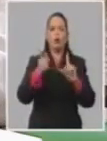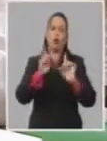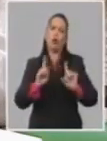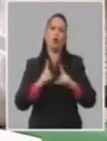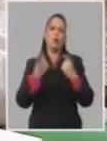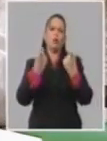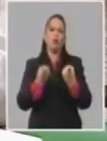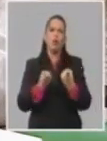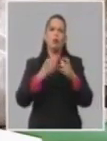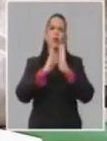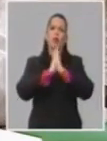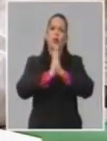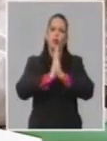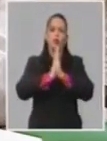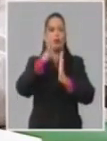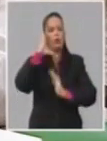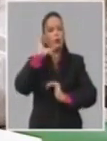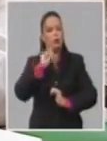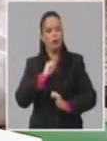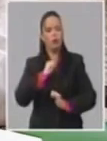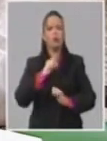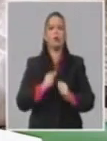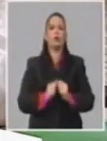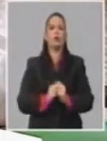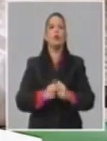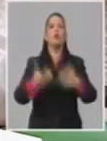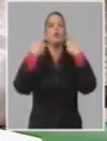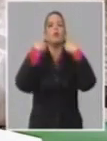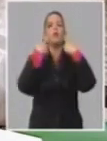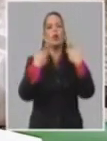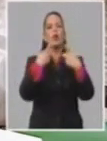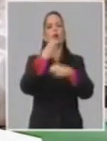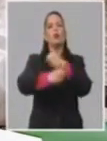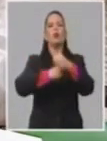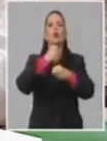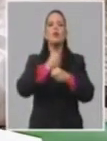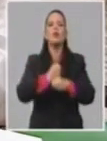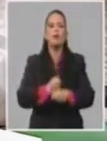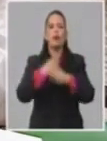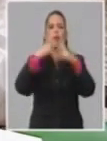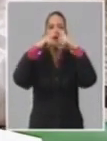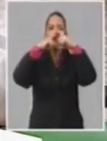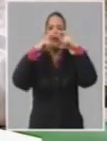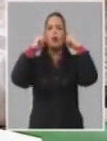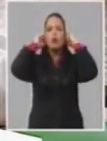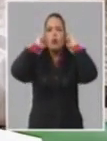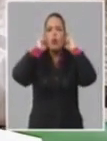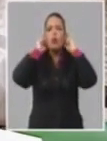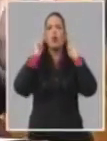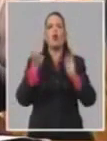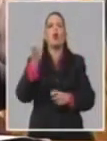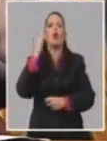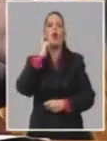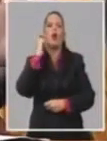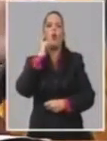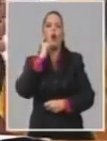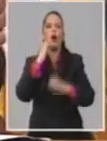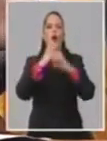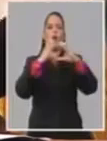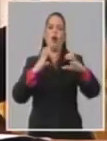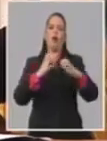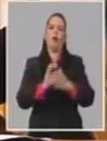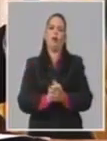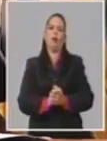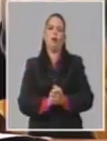importante es que las personas tomen conciencia de la importancia de usar el nasobuco en el transporte público o en los vehículos estatales. Ahí no pueden estar